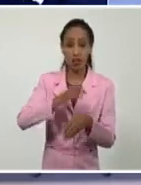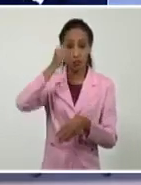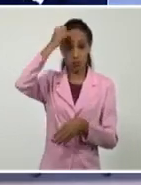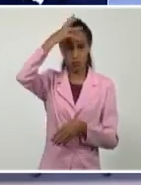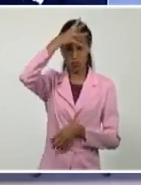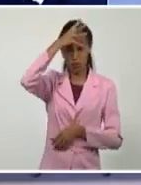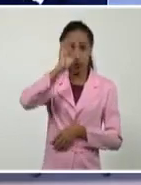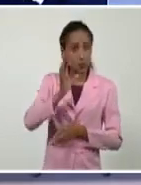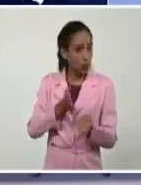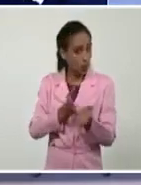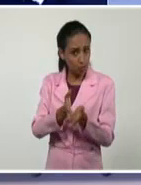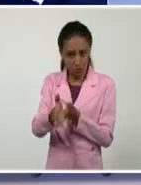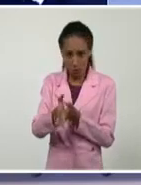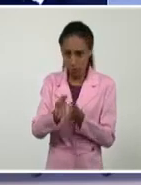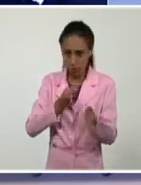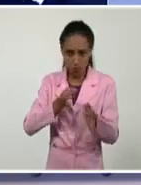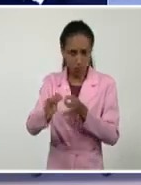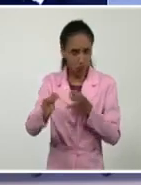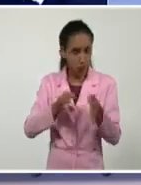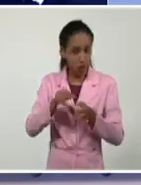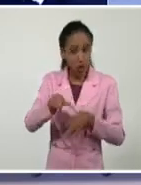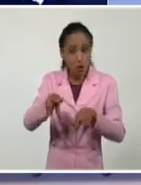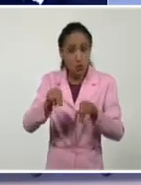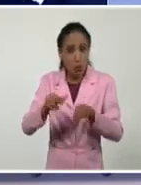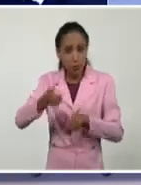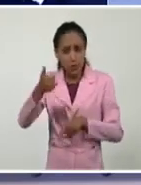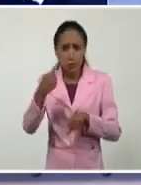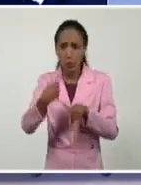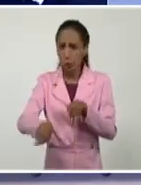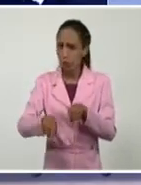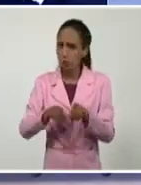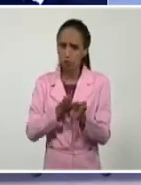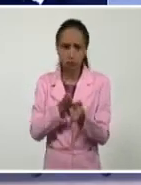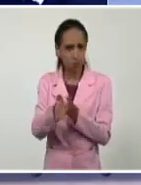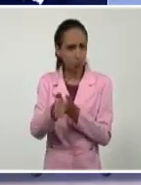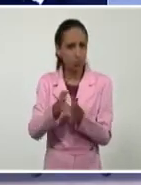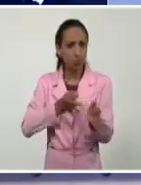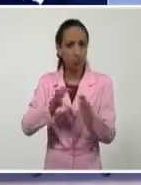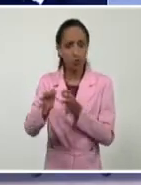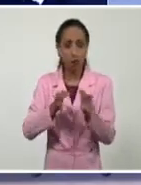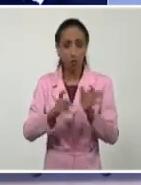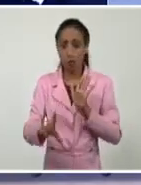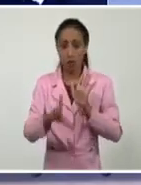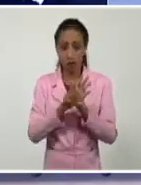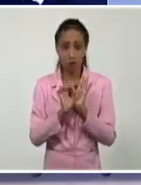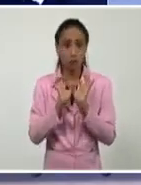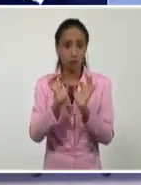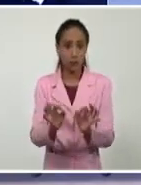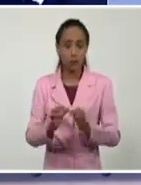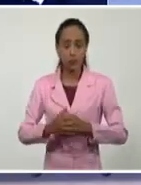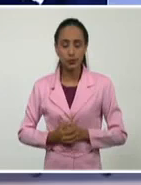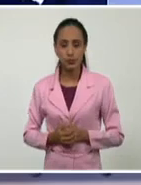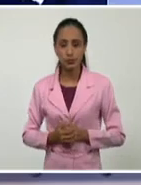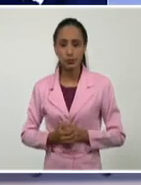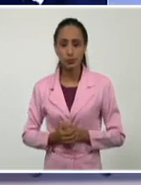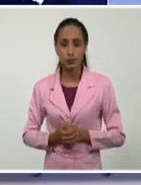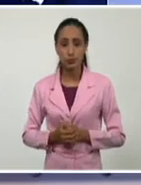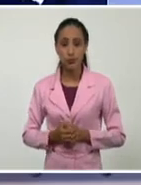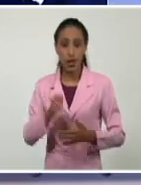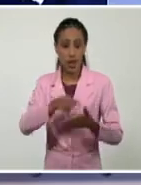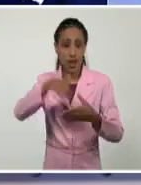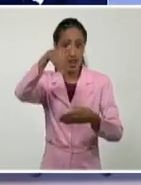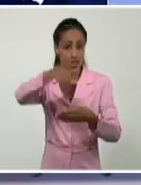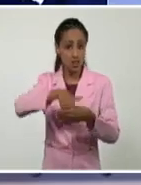se mantienen vigentes bajo la administración del actual mandatario Joe Biden, pese a sus promesas electorales.